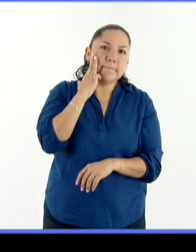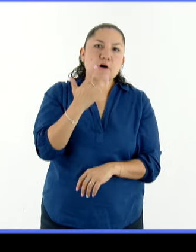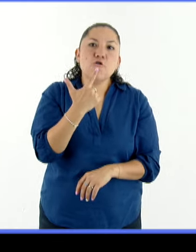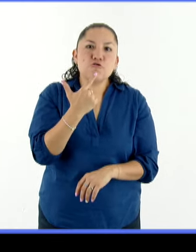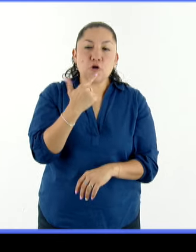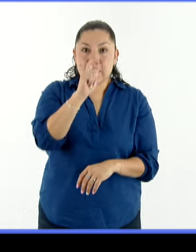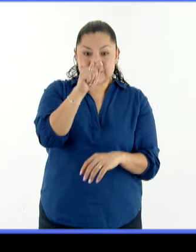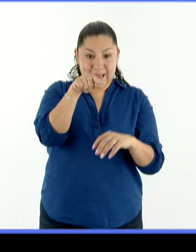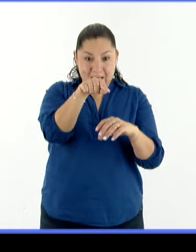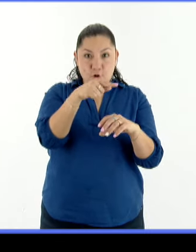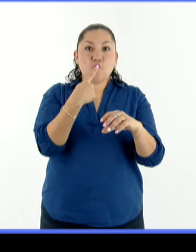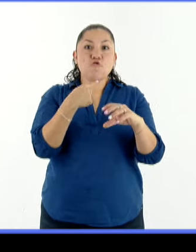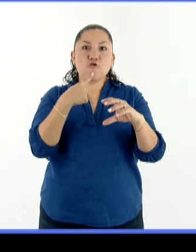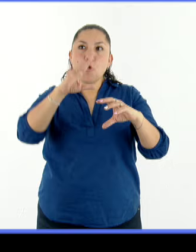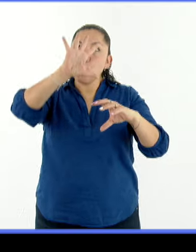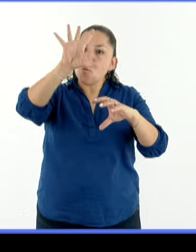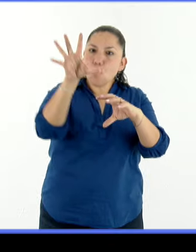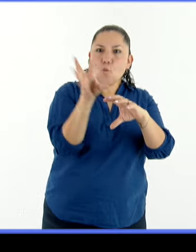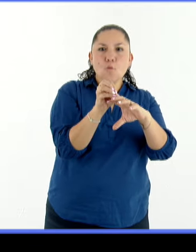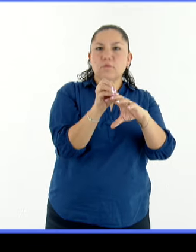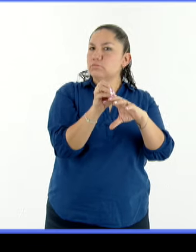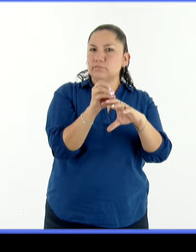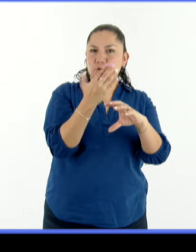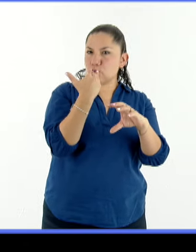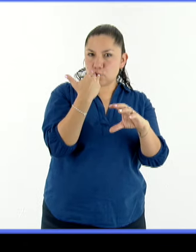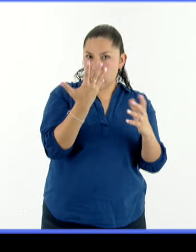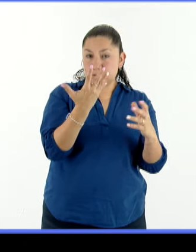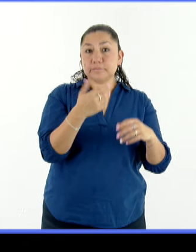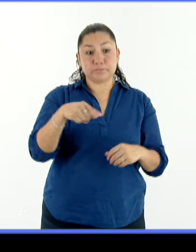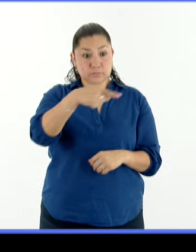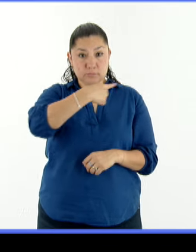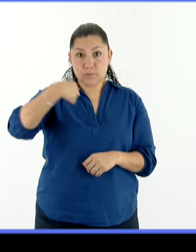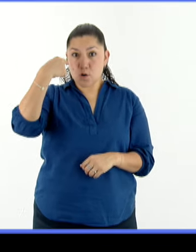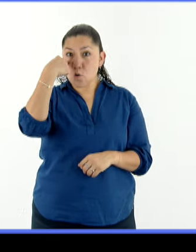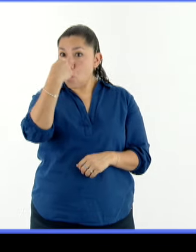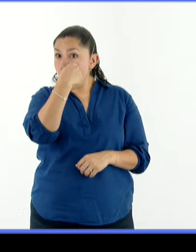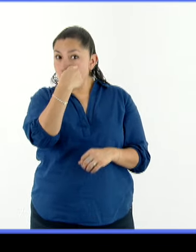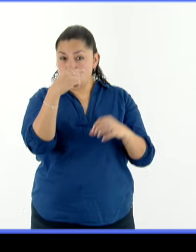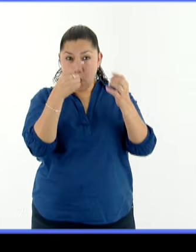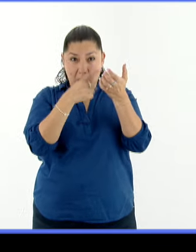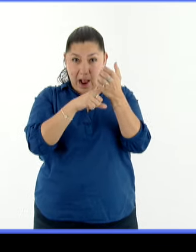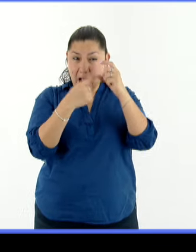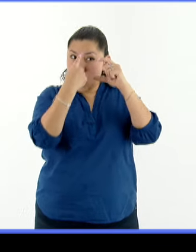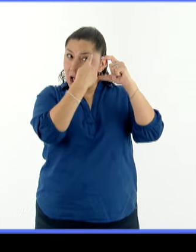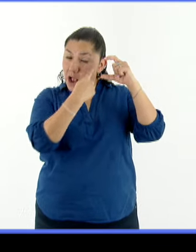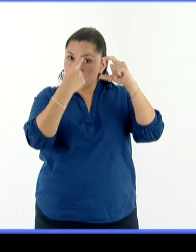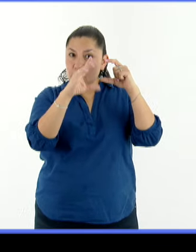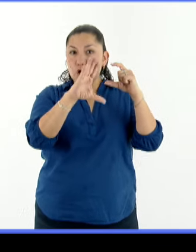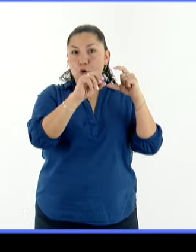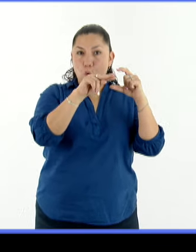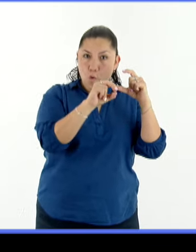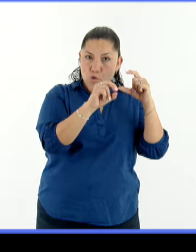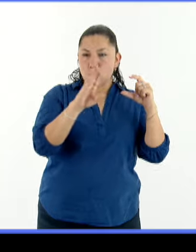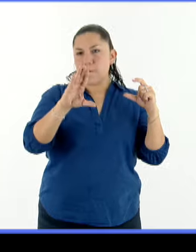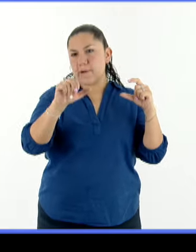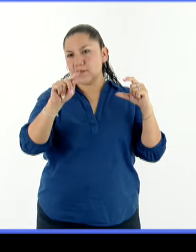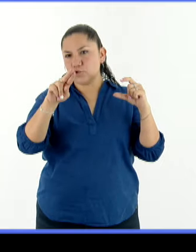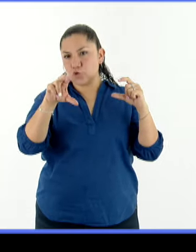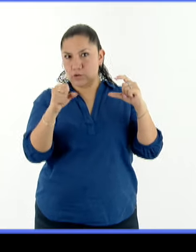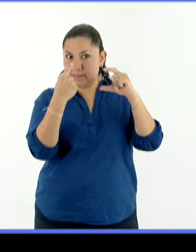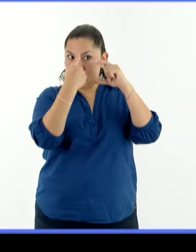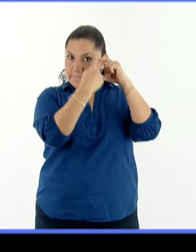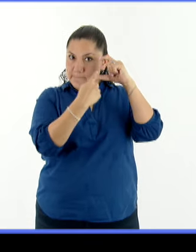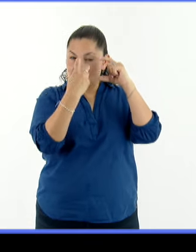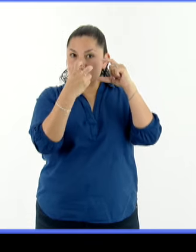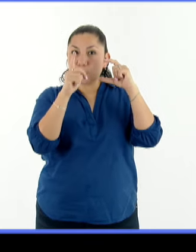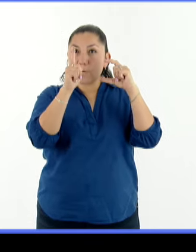las células encargadas de interpretar el color son los conos y los bastones, las cuales son estimuladas al ver la